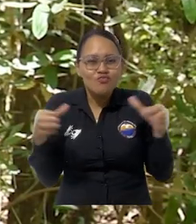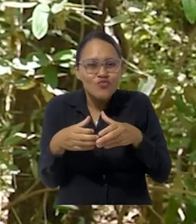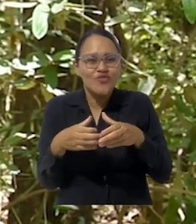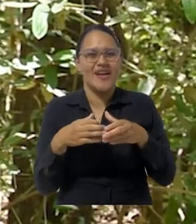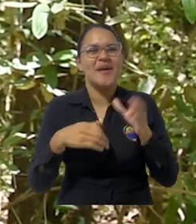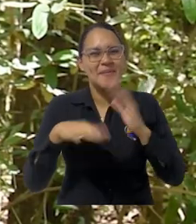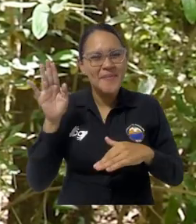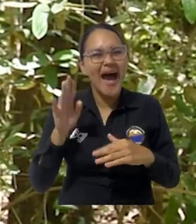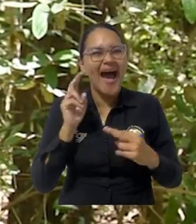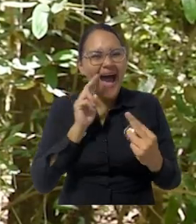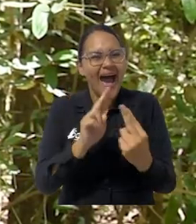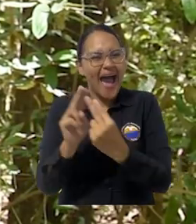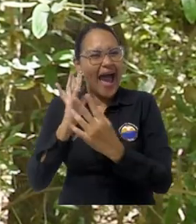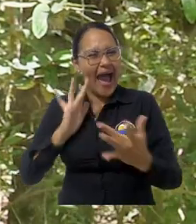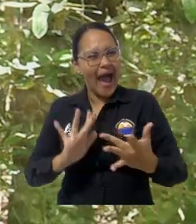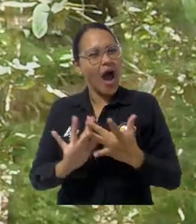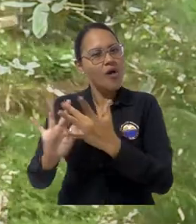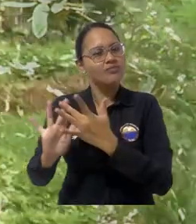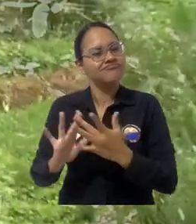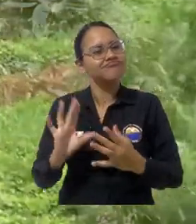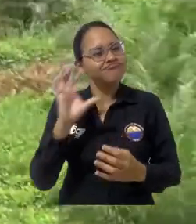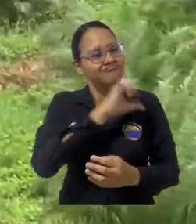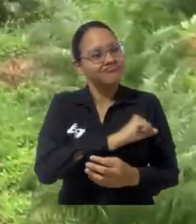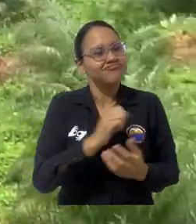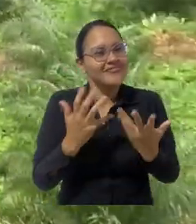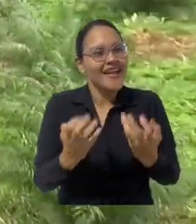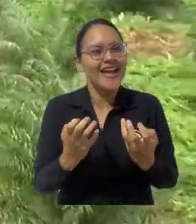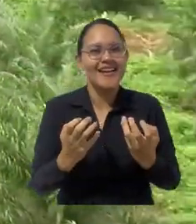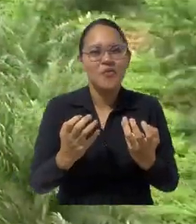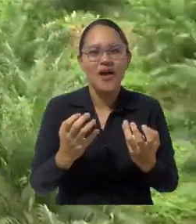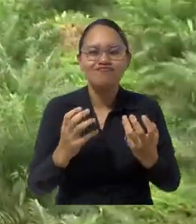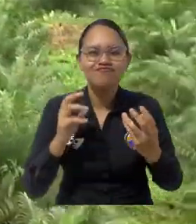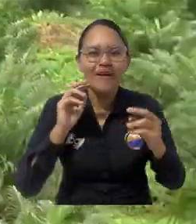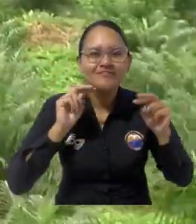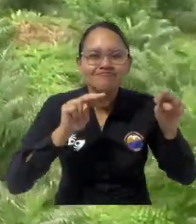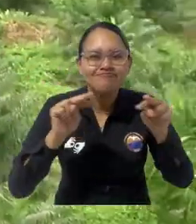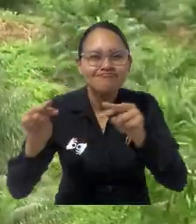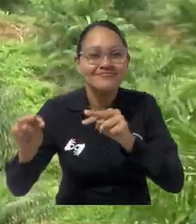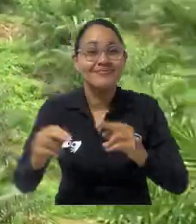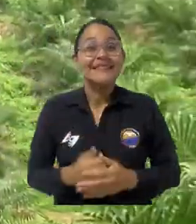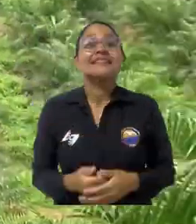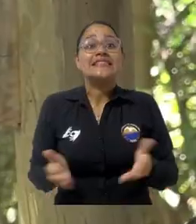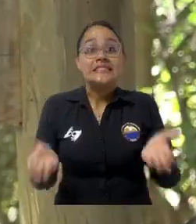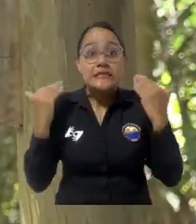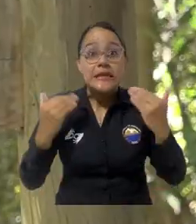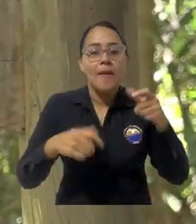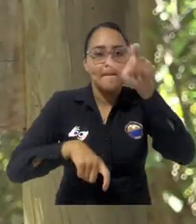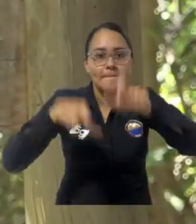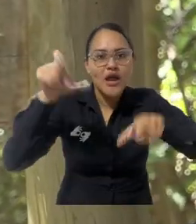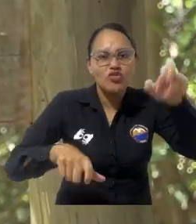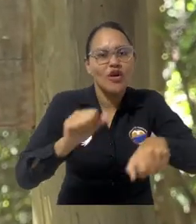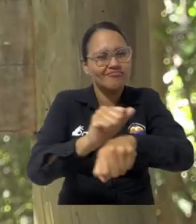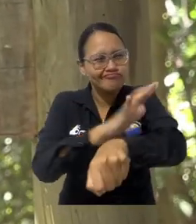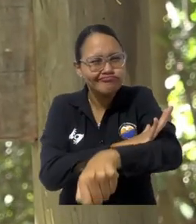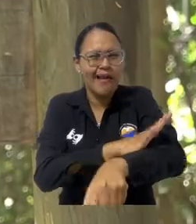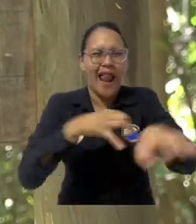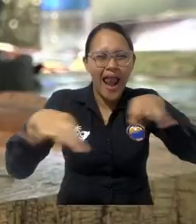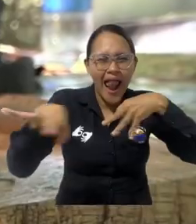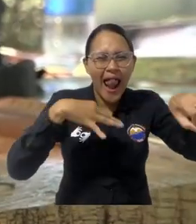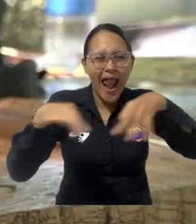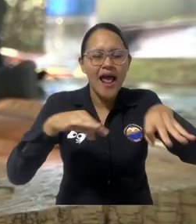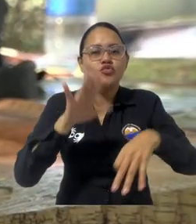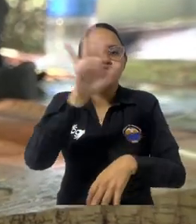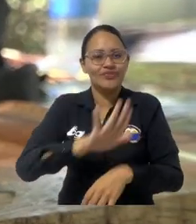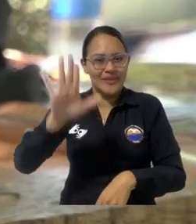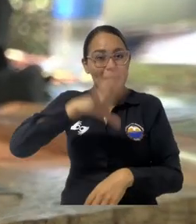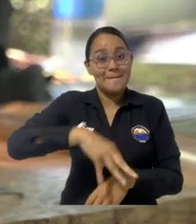como CENIPALMA y FEDEPALMA le está apostando a la sostenibilidad de sus cultivos. Sensibilizar a los actores de los sectores productivos del